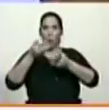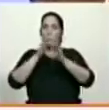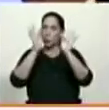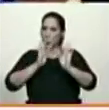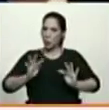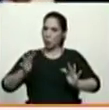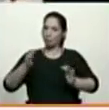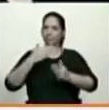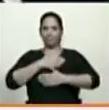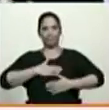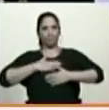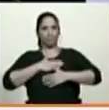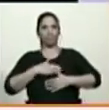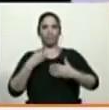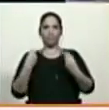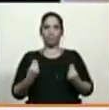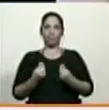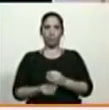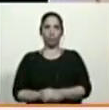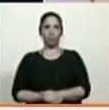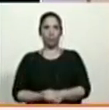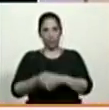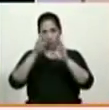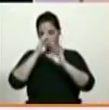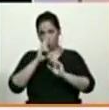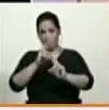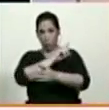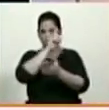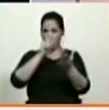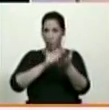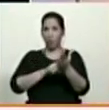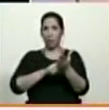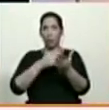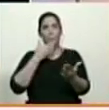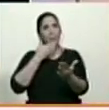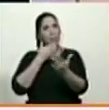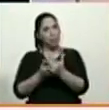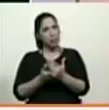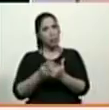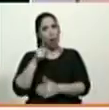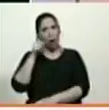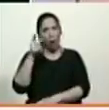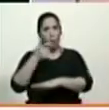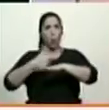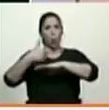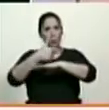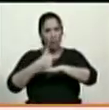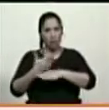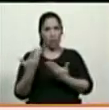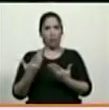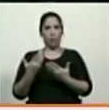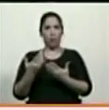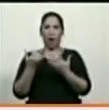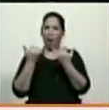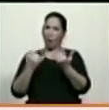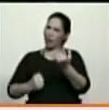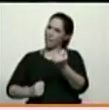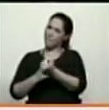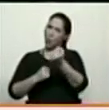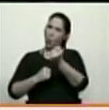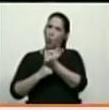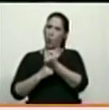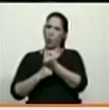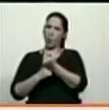diplomáticos como corresponde, al respeto absoluto, que es lo que le pedimos a estos gobiernos satélites que hoy se prestan a esta patraña